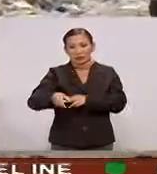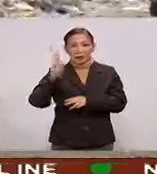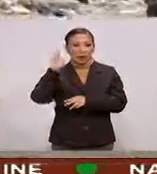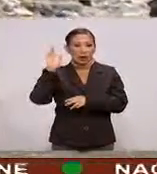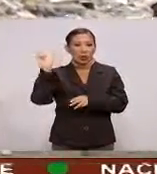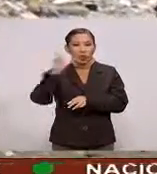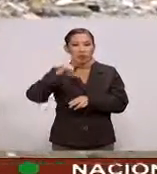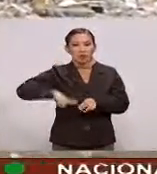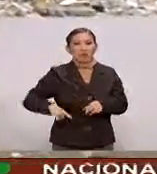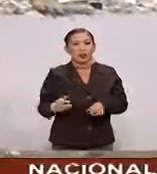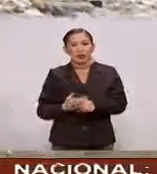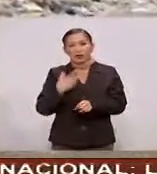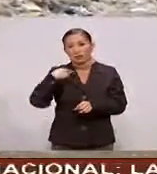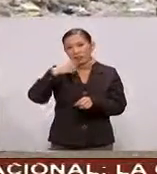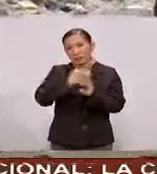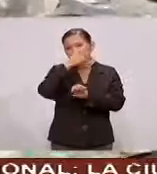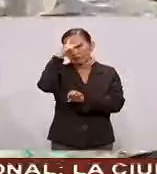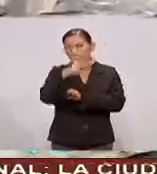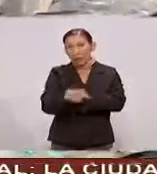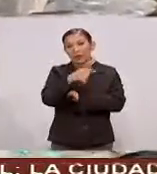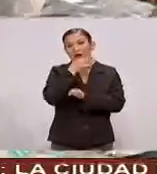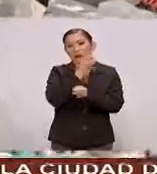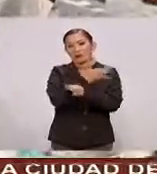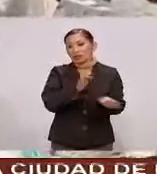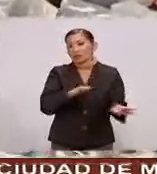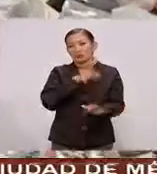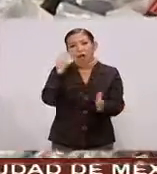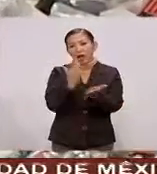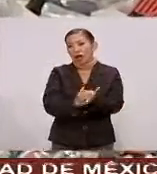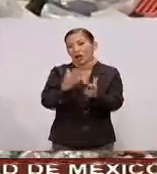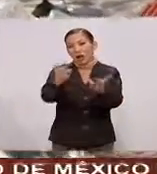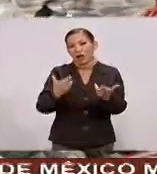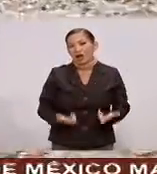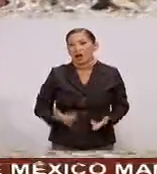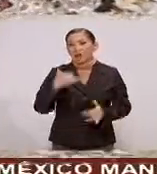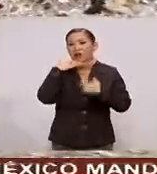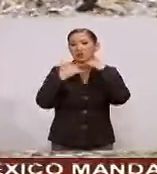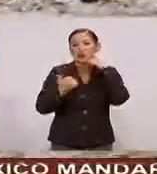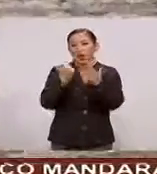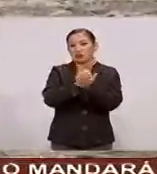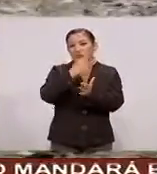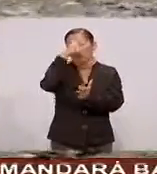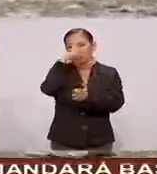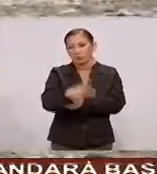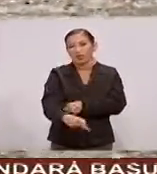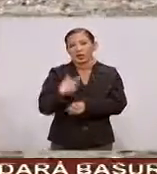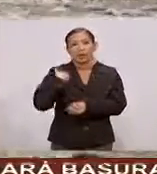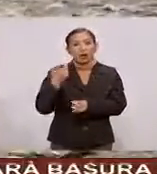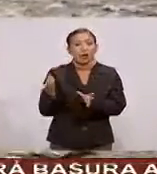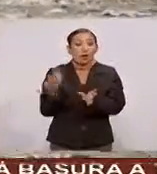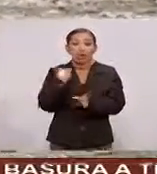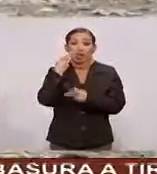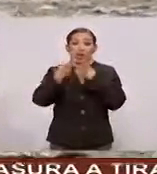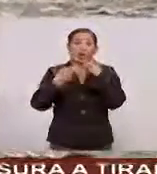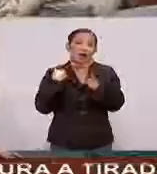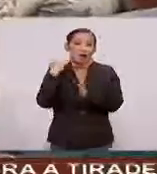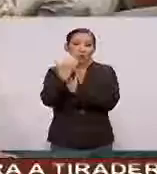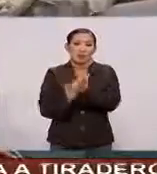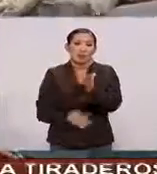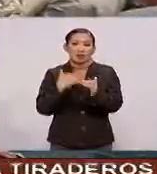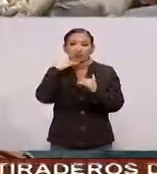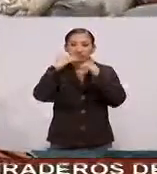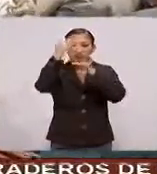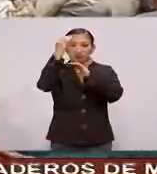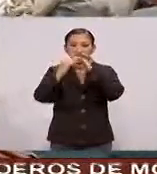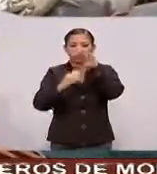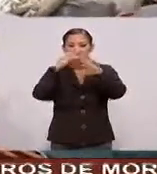miérgoles Cuando el gobernador mexiquense Herubiel Ávila Anunció que ya no recibiría los desechos de la Ciudad de México Con el argumento de disminuir los índices